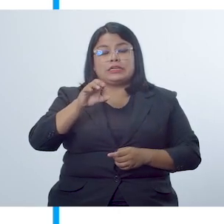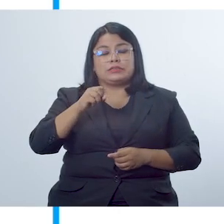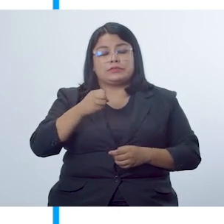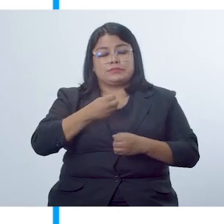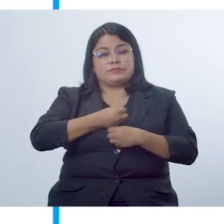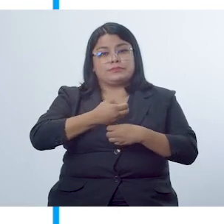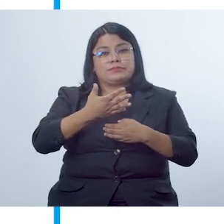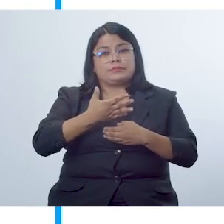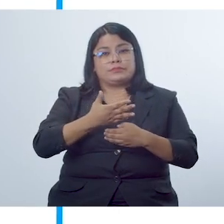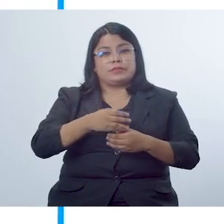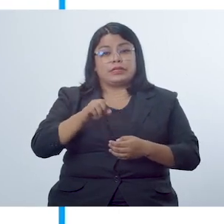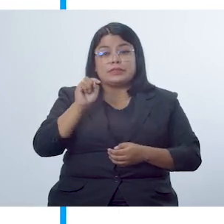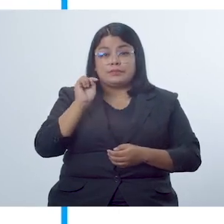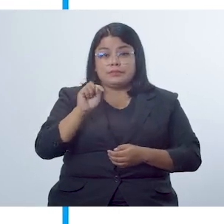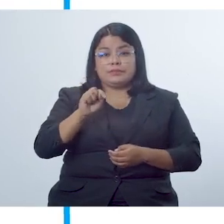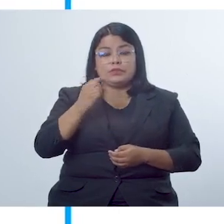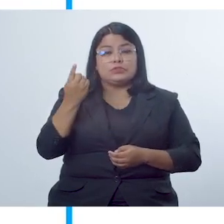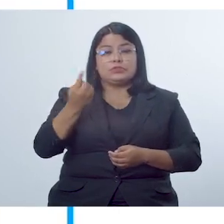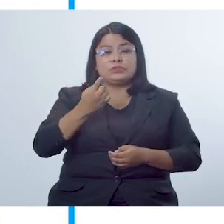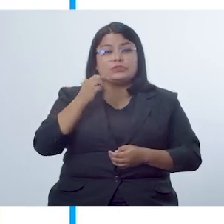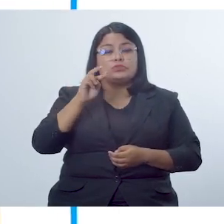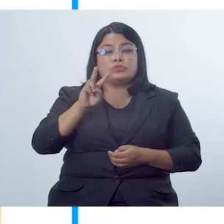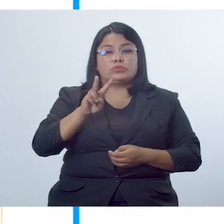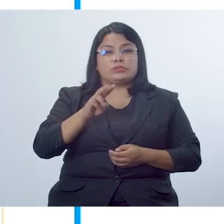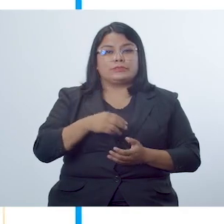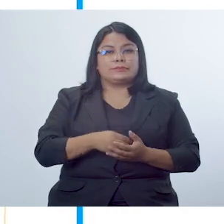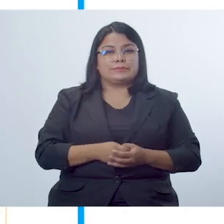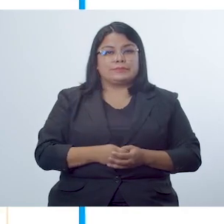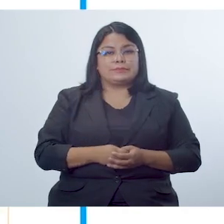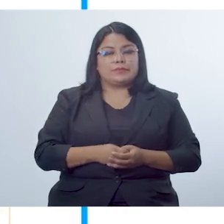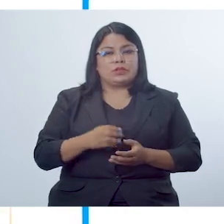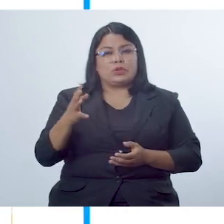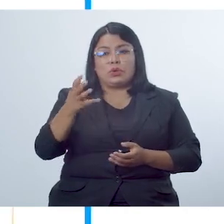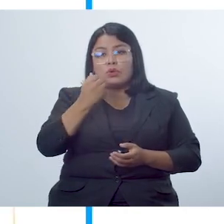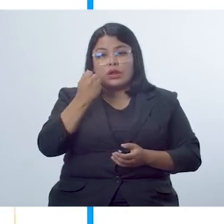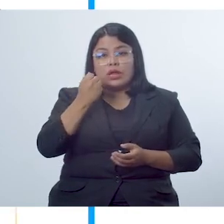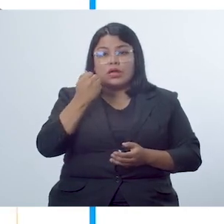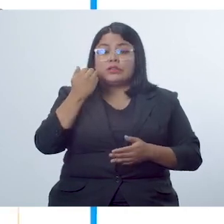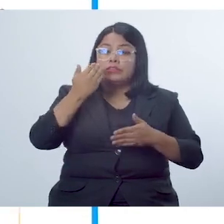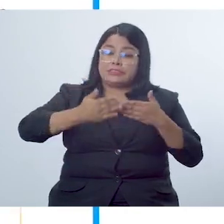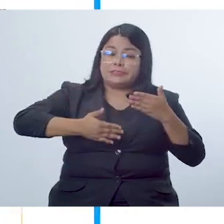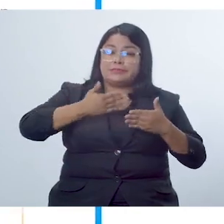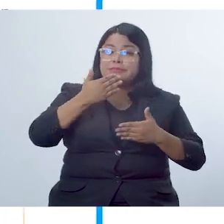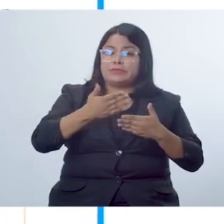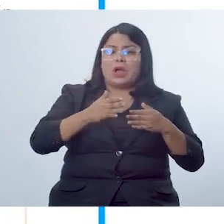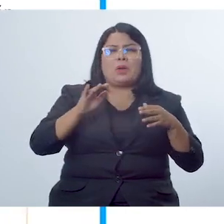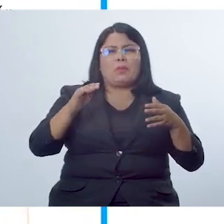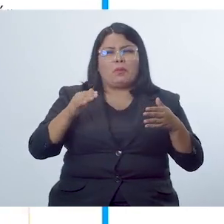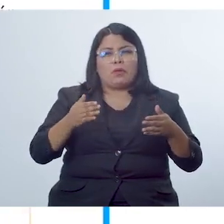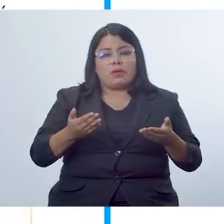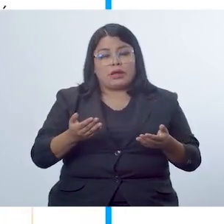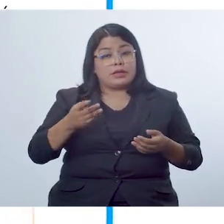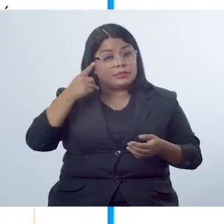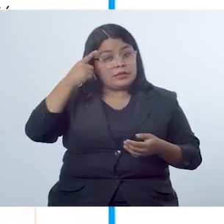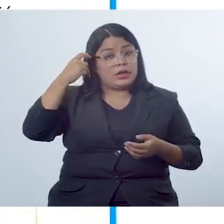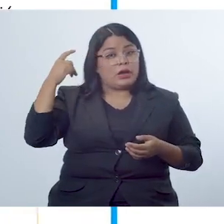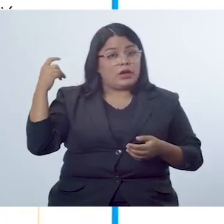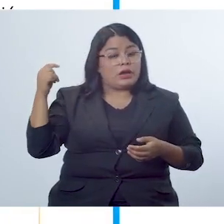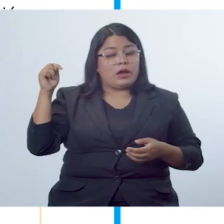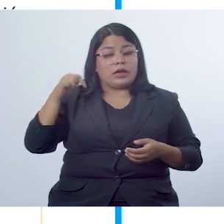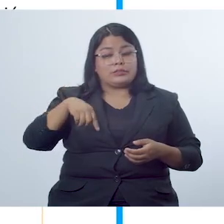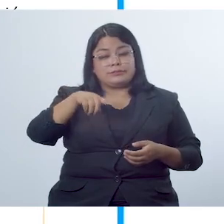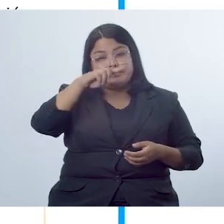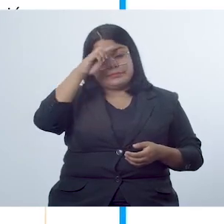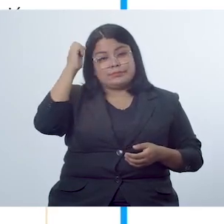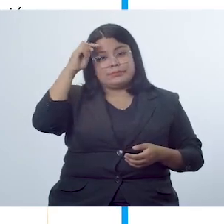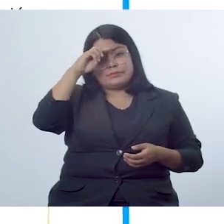mencionar que esos criterios solo tienen dos escalas logrado y en proceso porque debemos recordar que todo